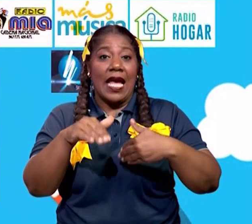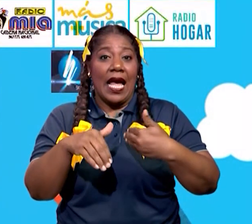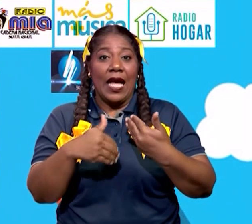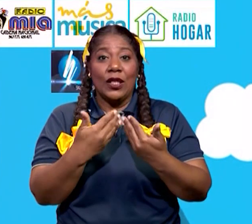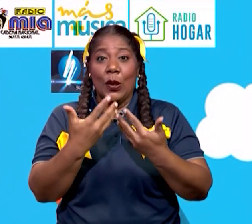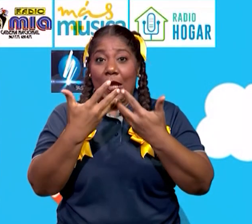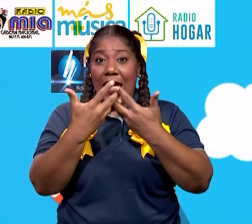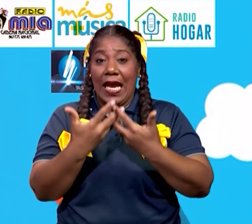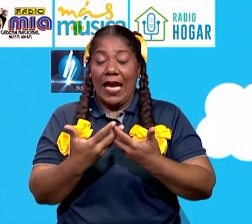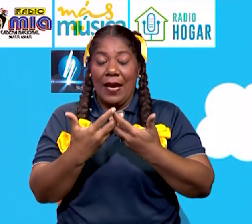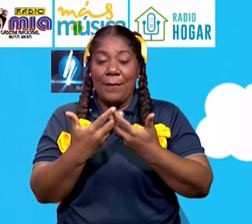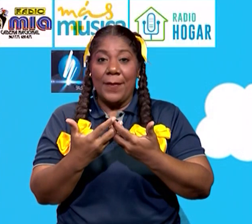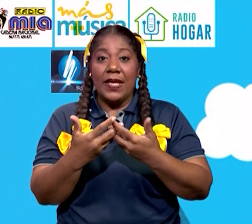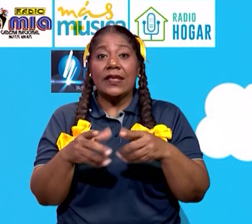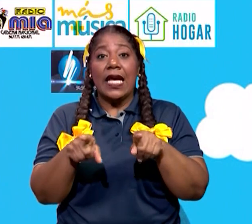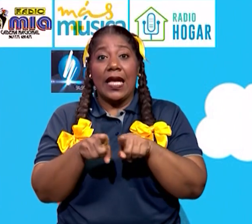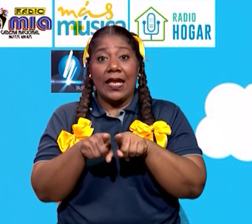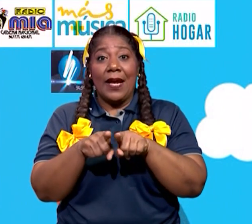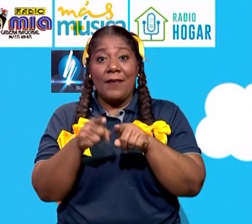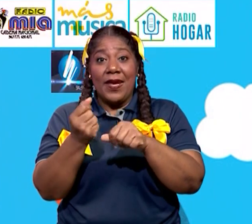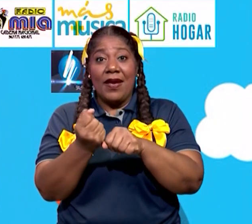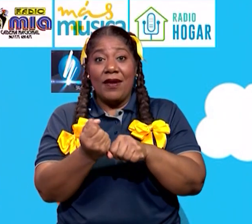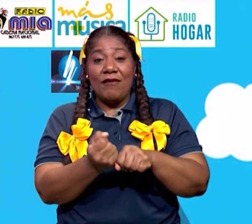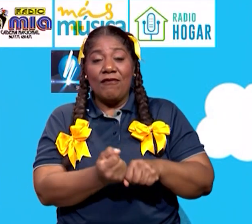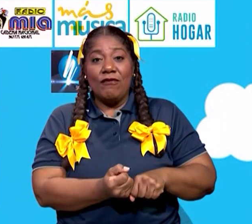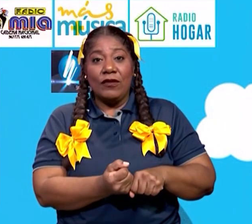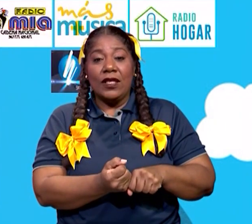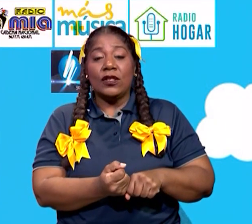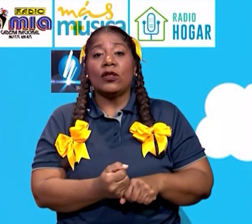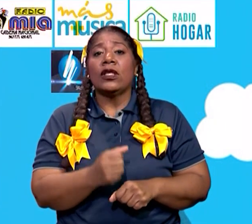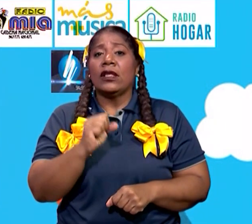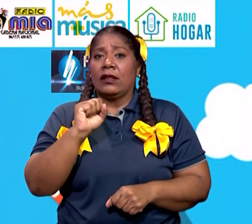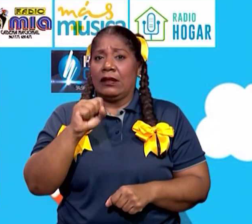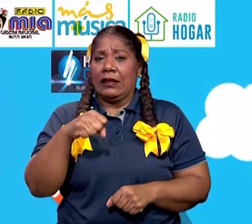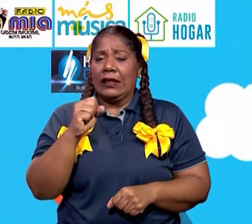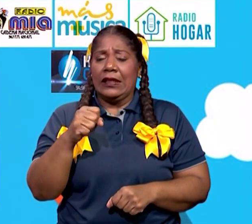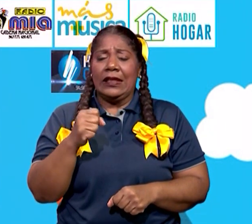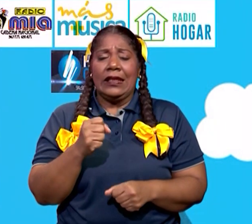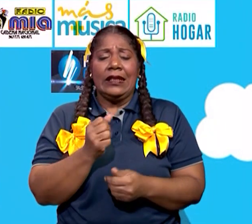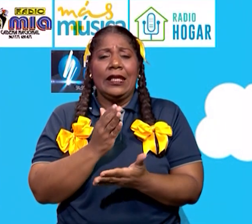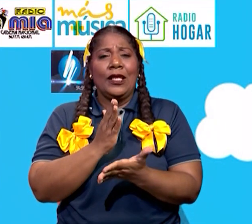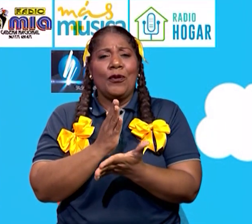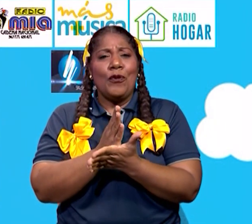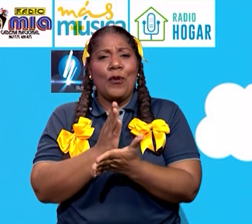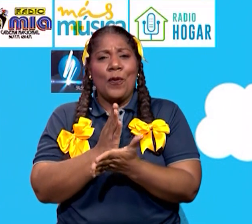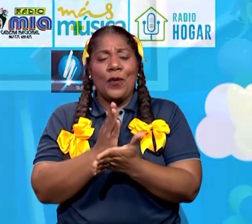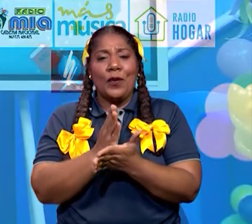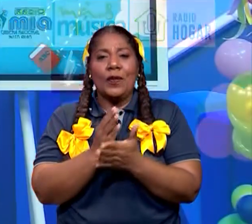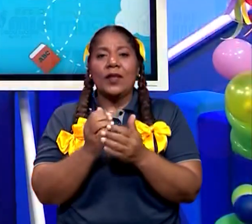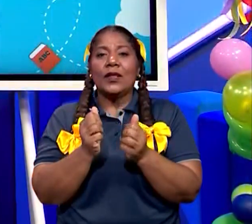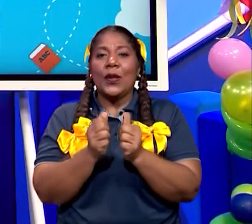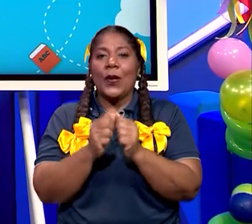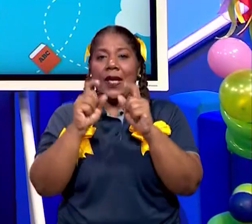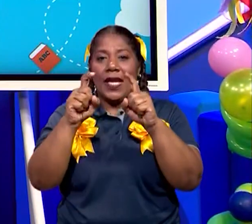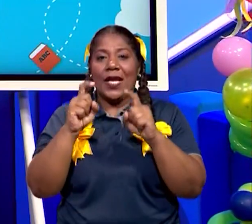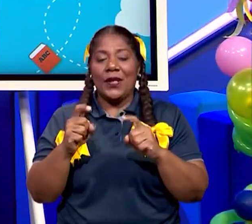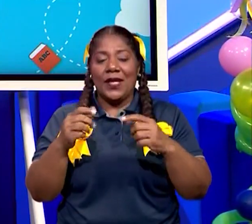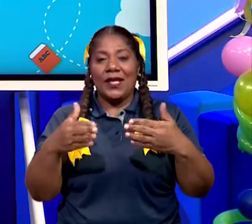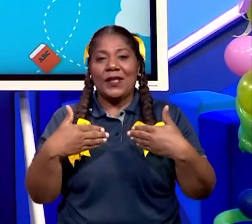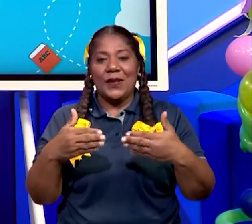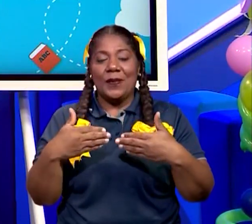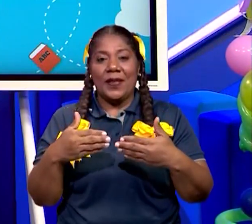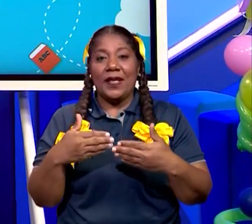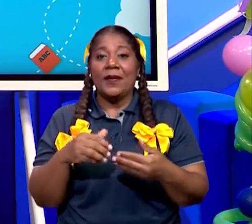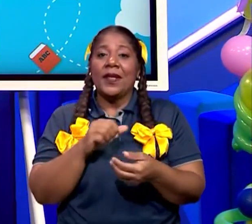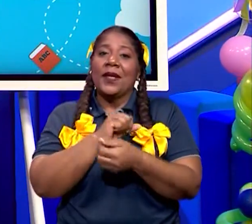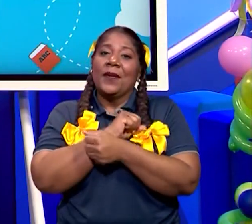organizaciones, a estas fundaciones que cada día están más comprometidos con la educación panameña. Bueno, mis queridos